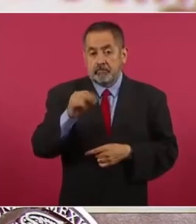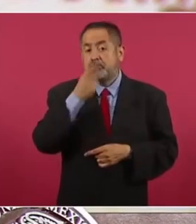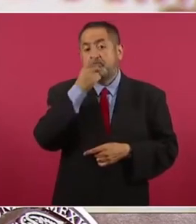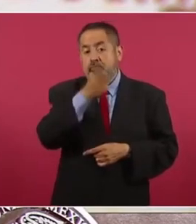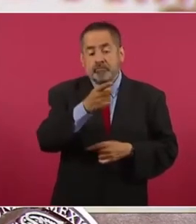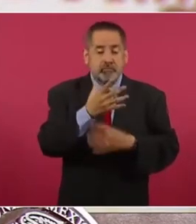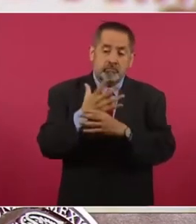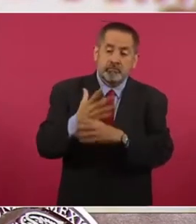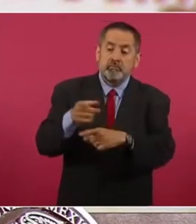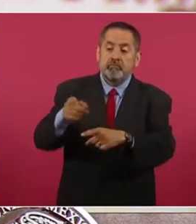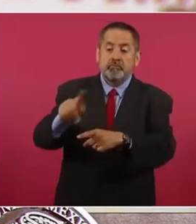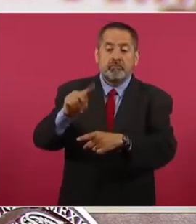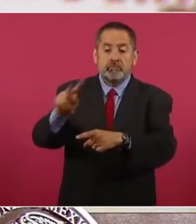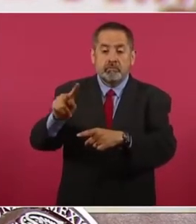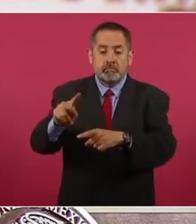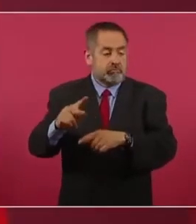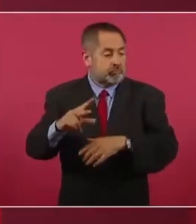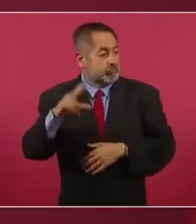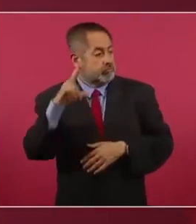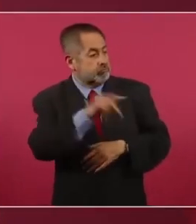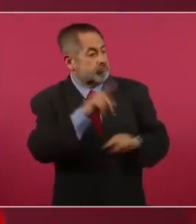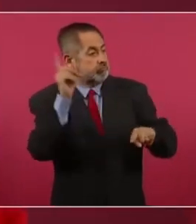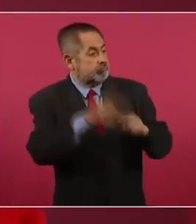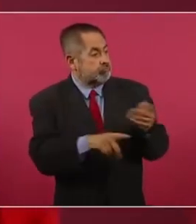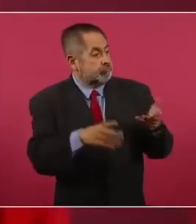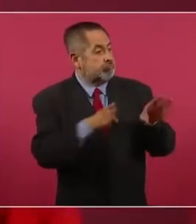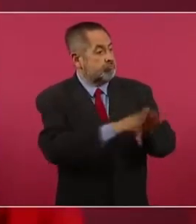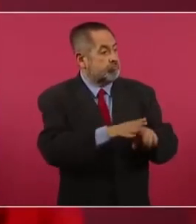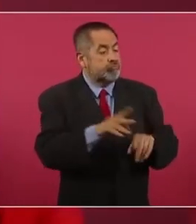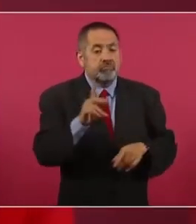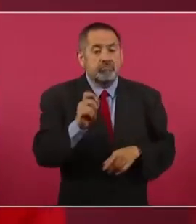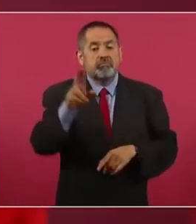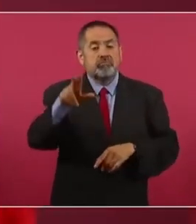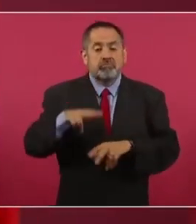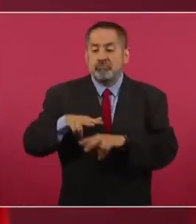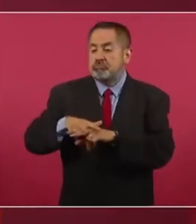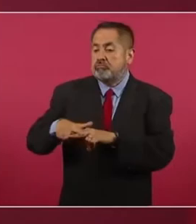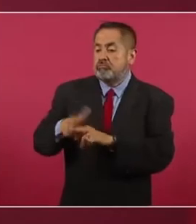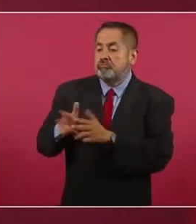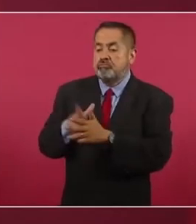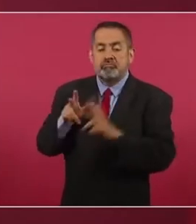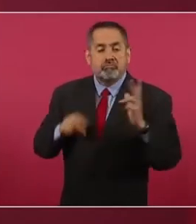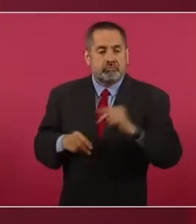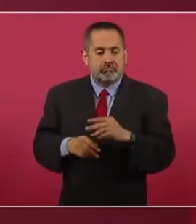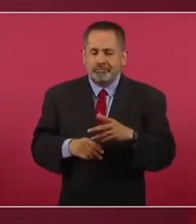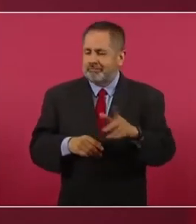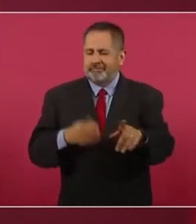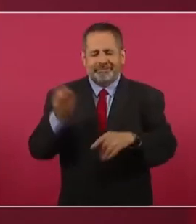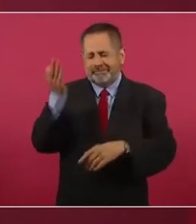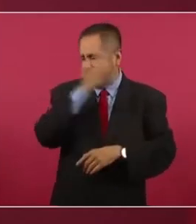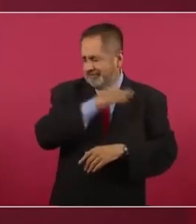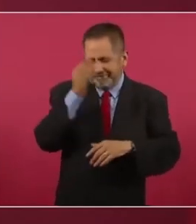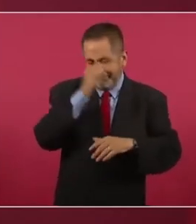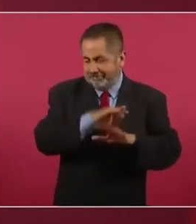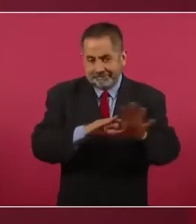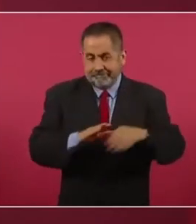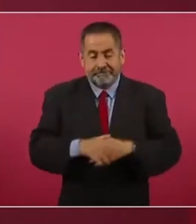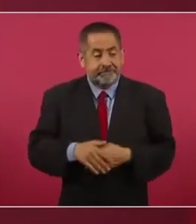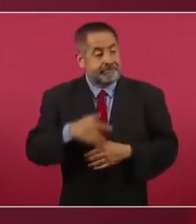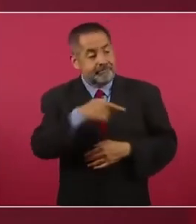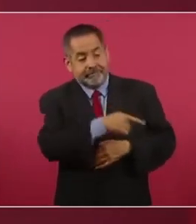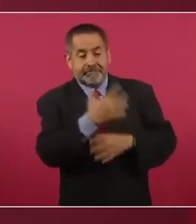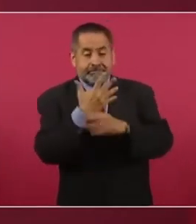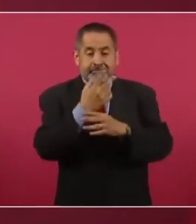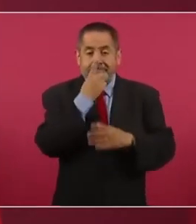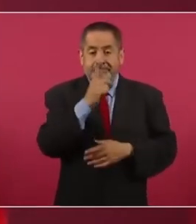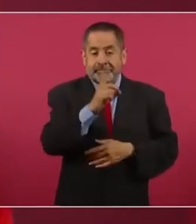oponerse al Tren Maya, lo cual resultó falso. El actor Eugenio Derbez denunció que la empresa Televisa